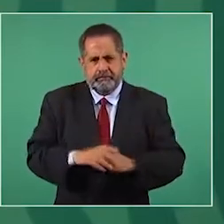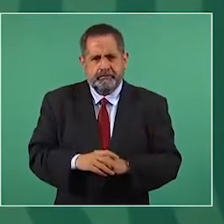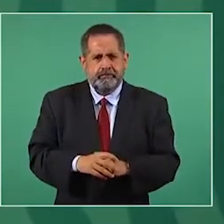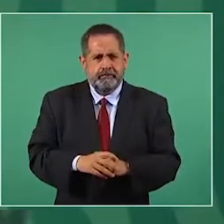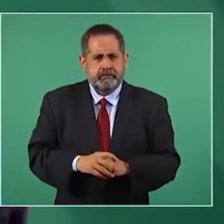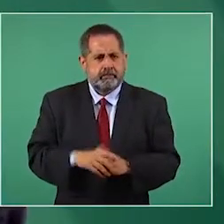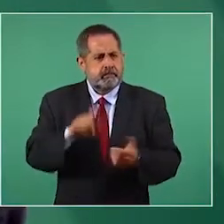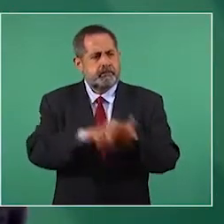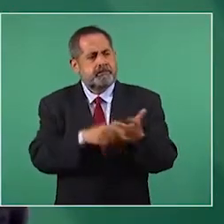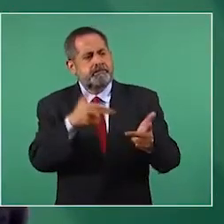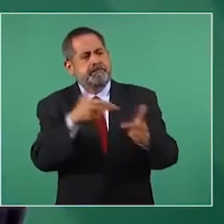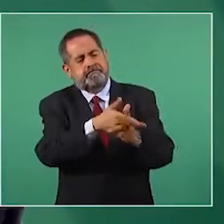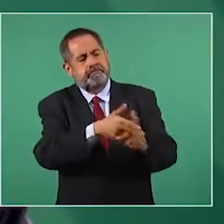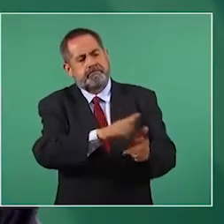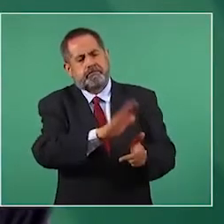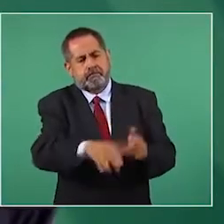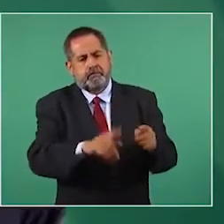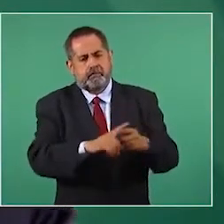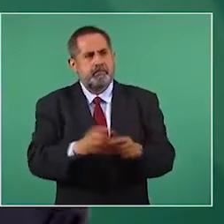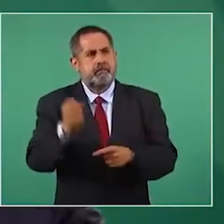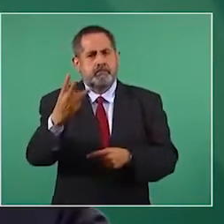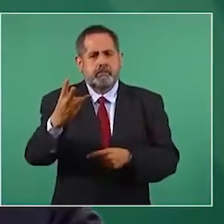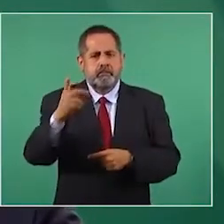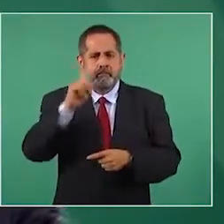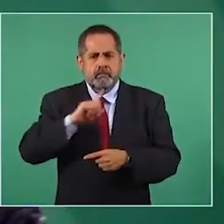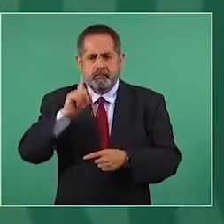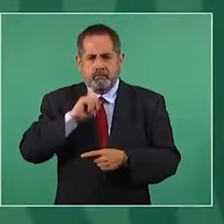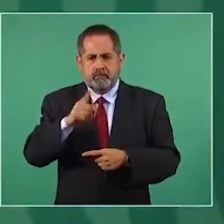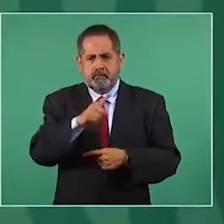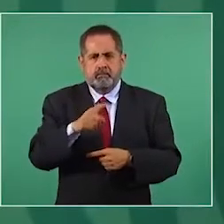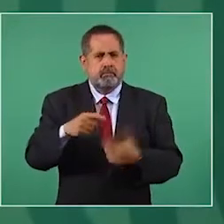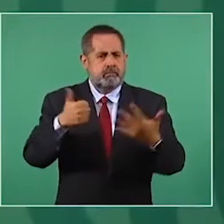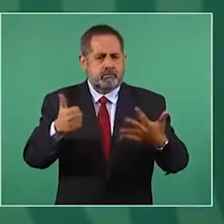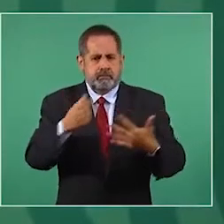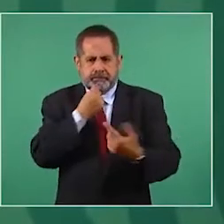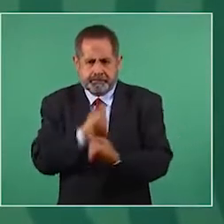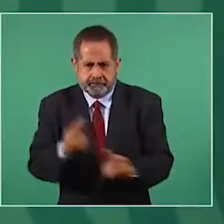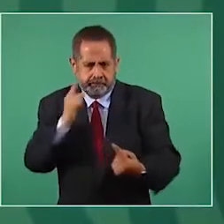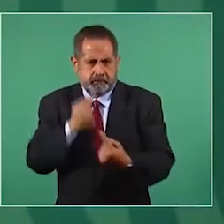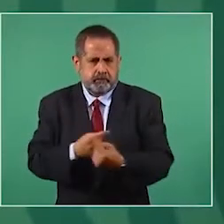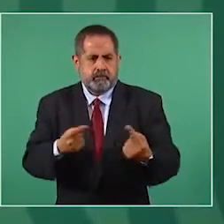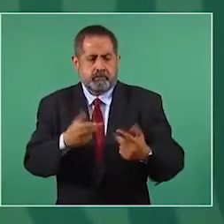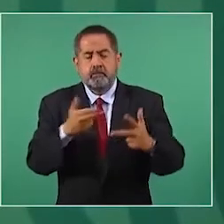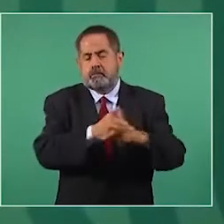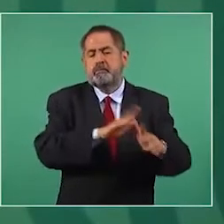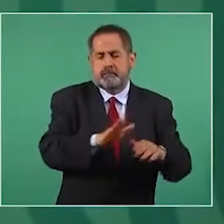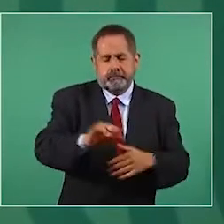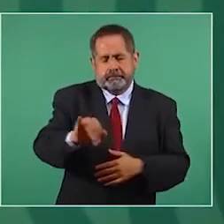que asesinaron a tres mujeres, a seis niñas y niños. Bueno,